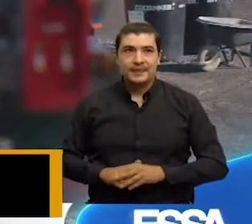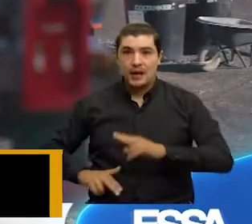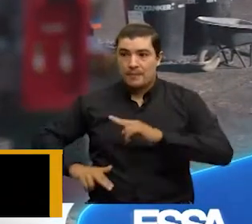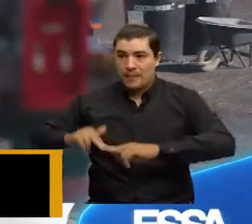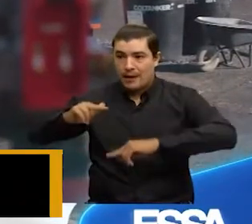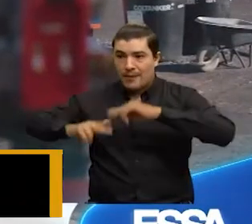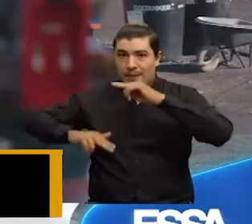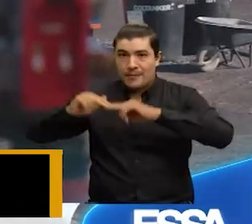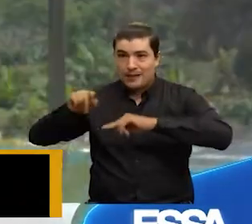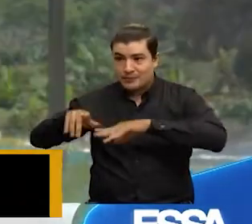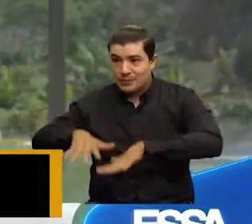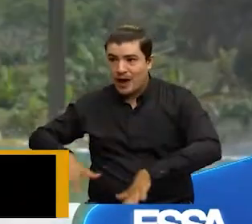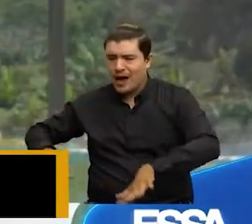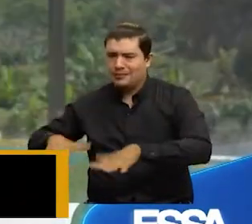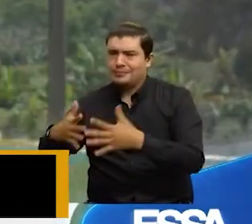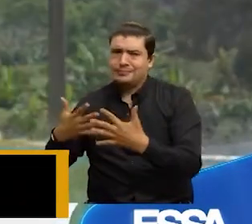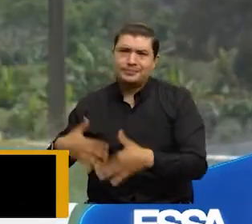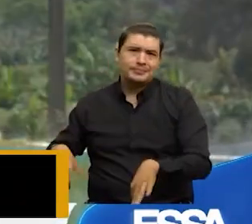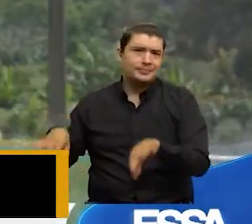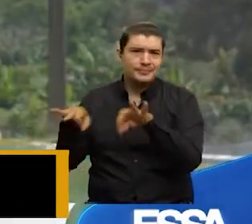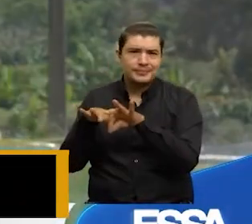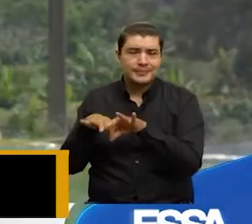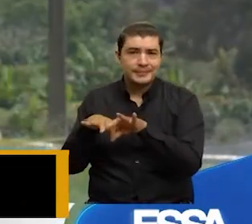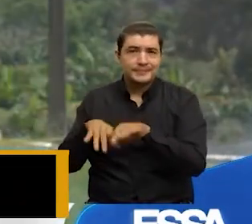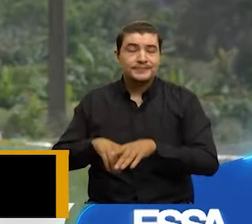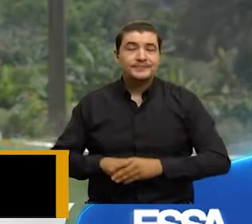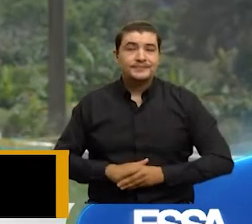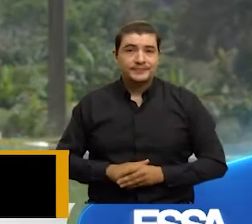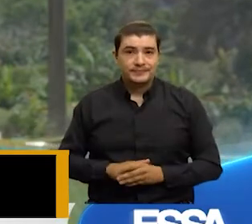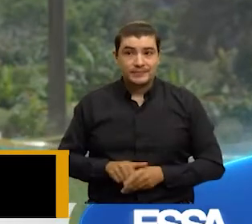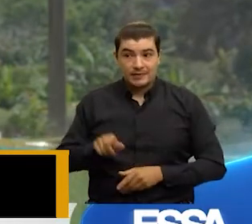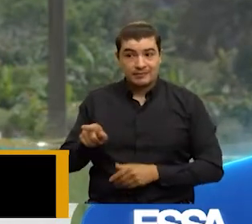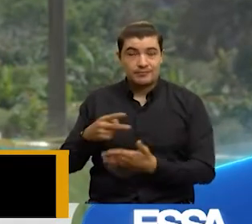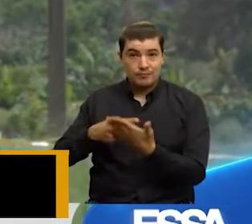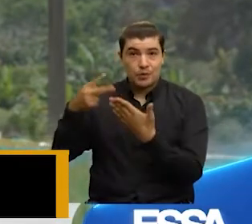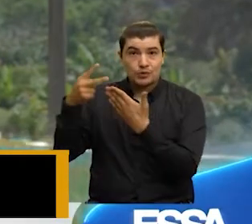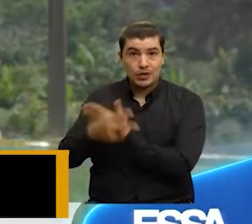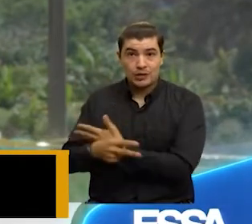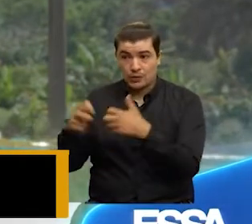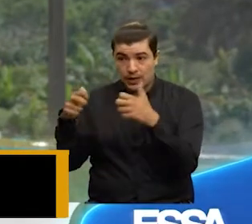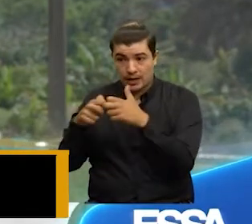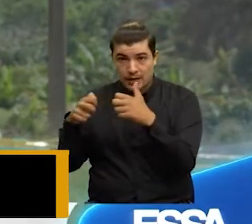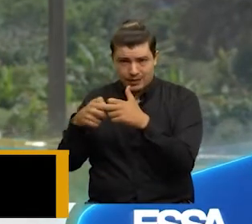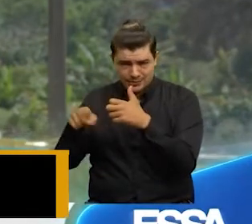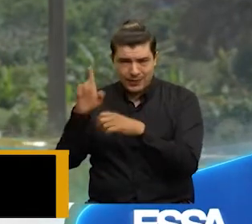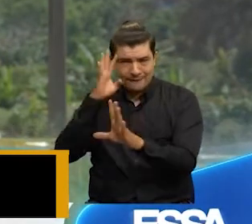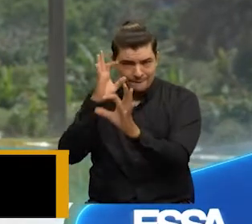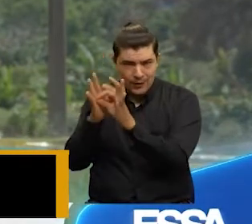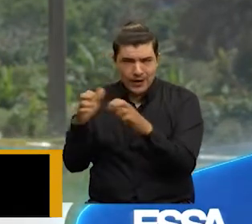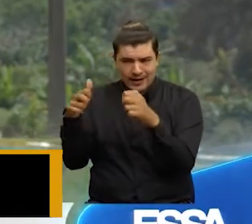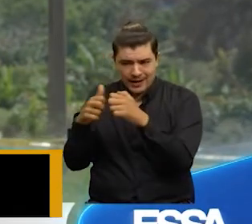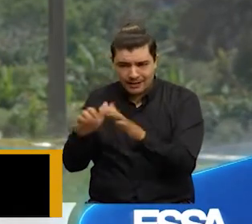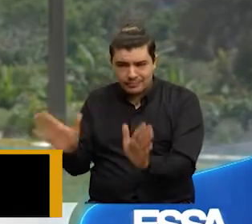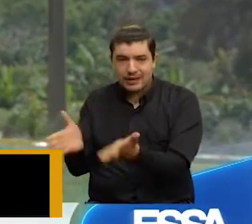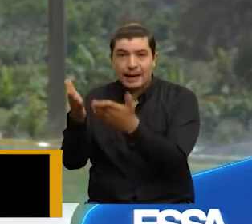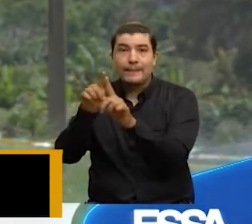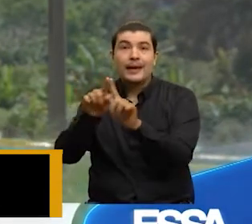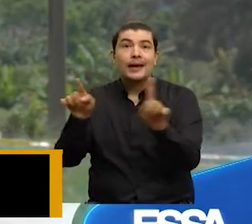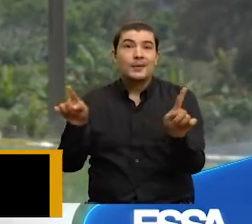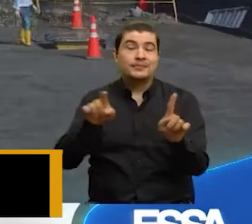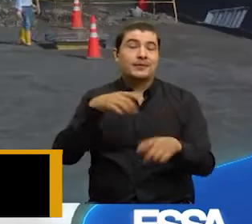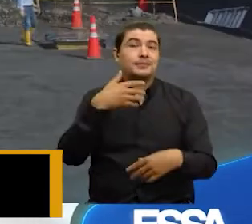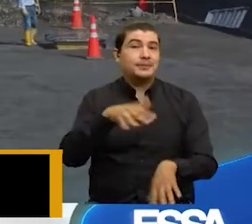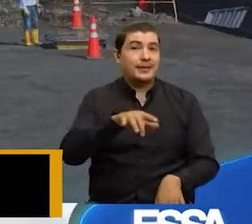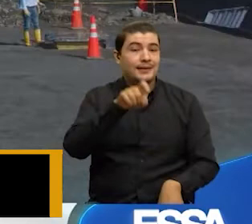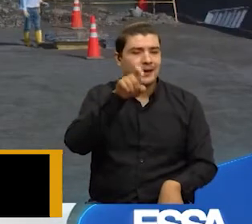fundamental porque aunque es un proyecto eléctrico, con fines eléctricos, pues se requiere todo